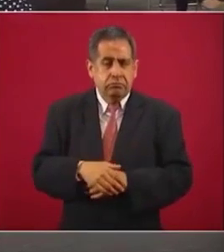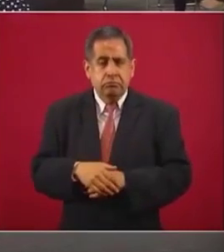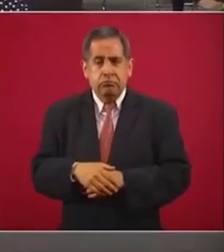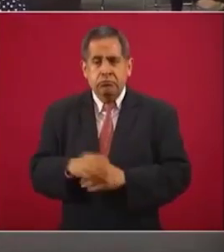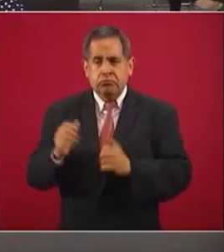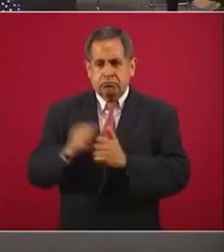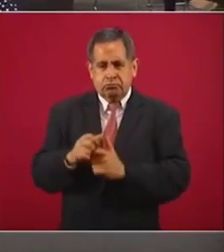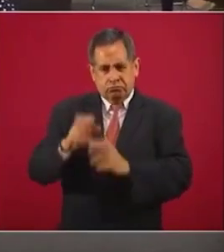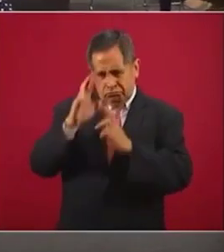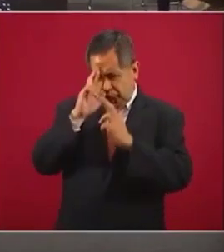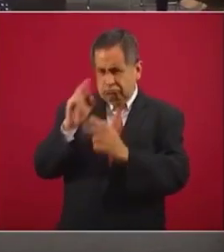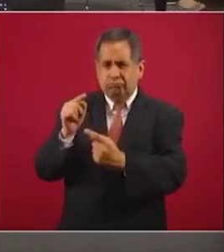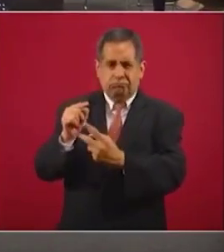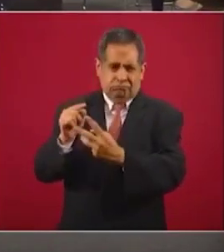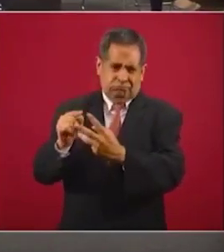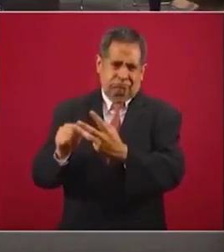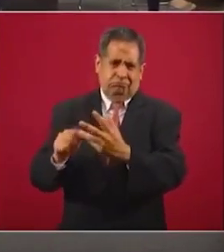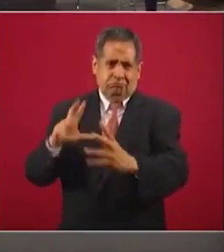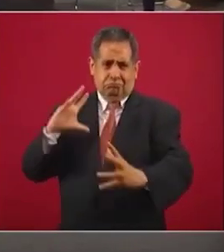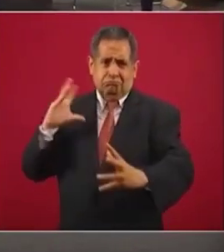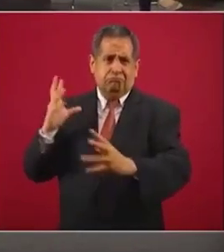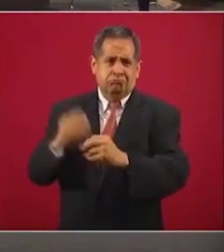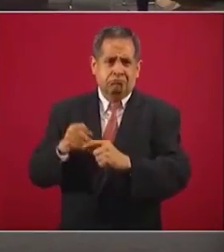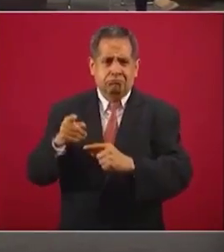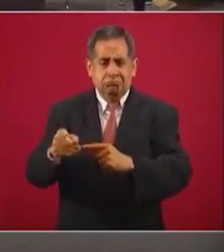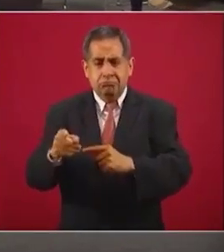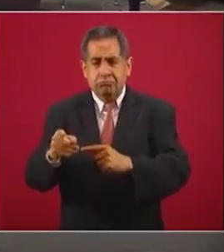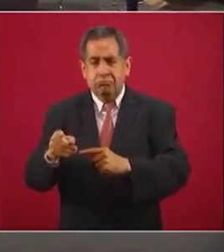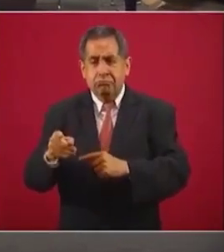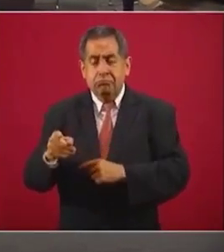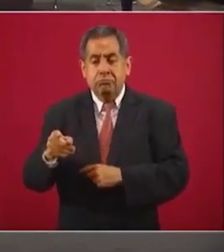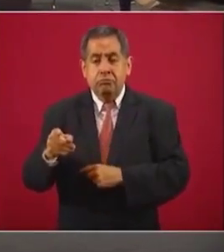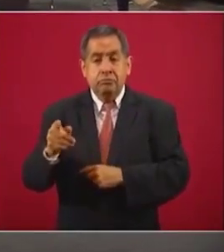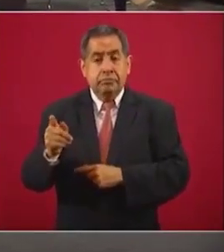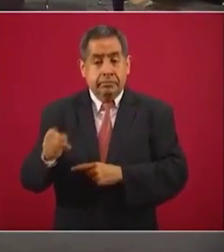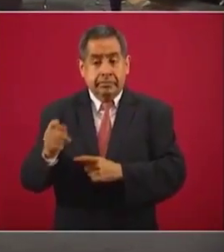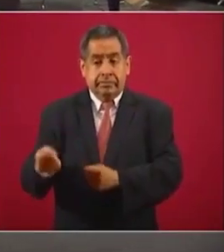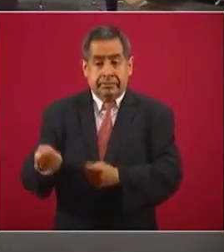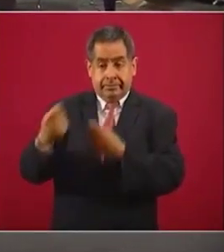los méritos. Me puso a mí la banda